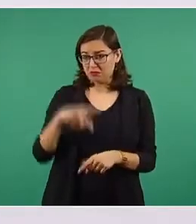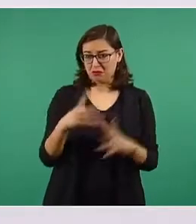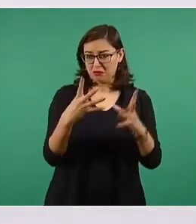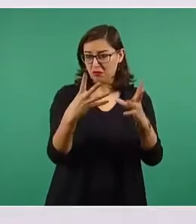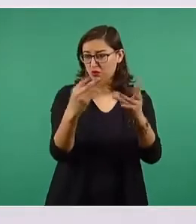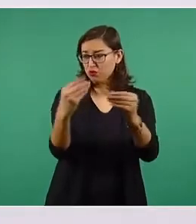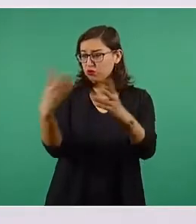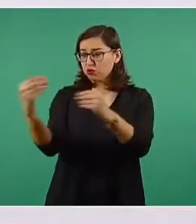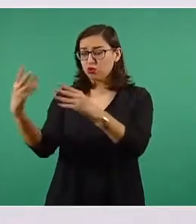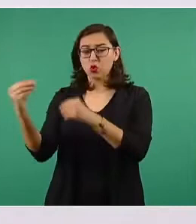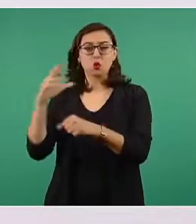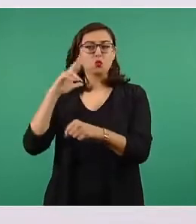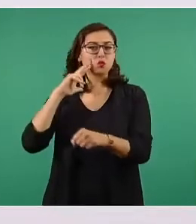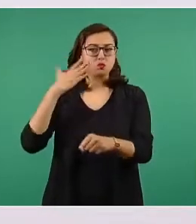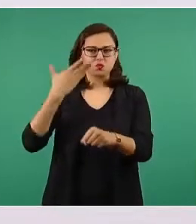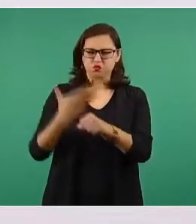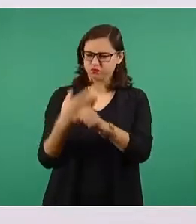cuidado,